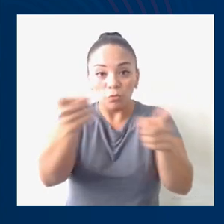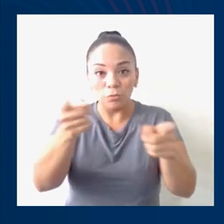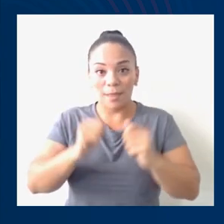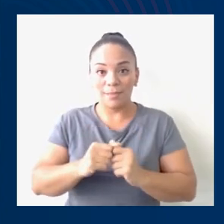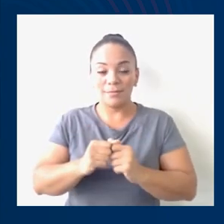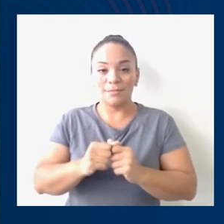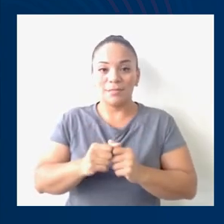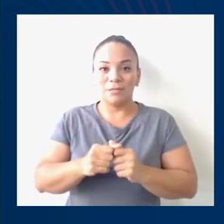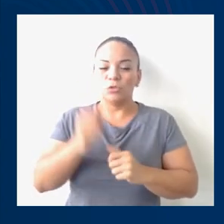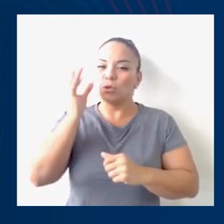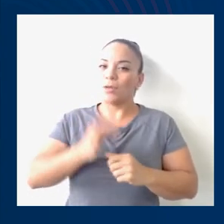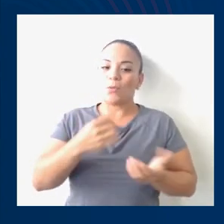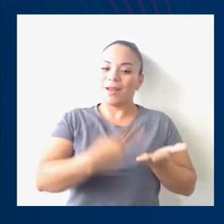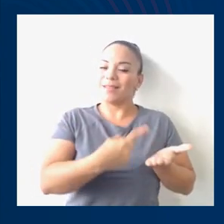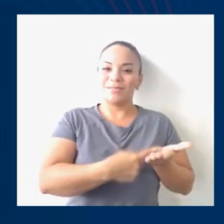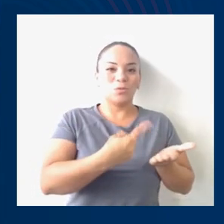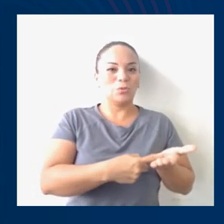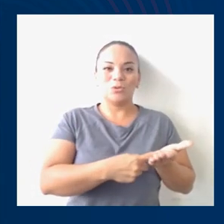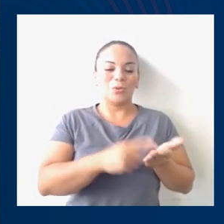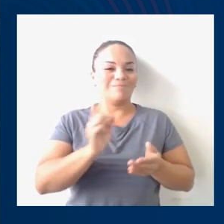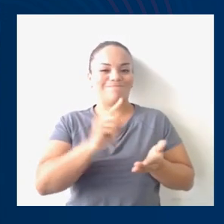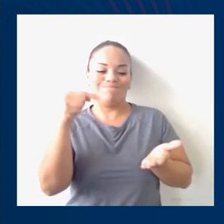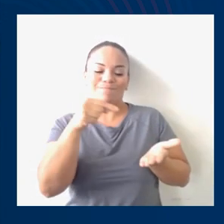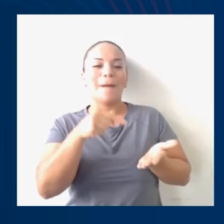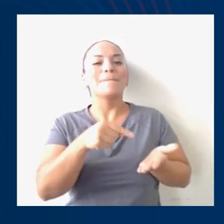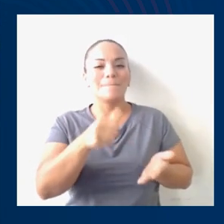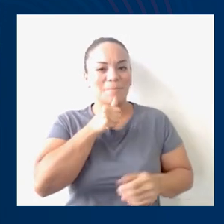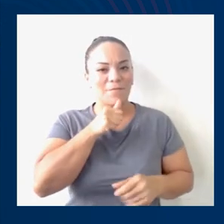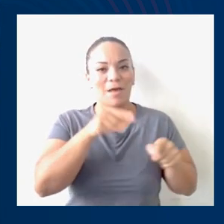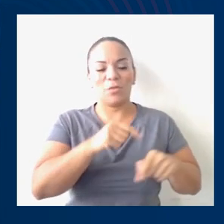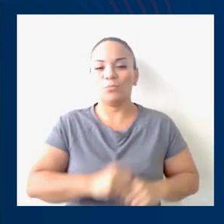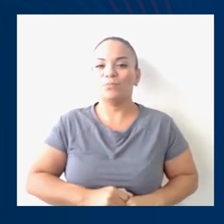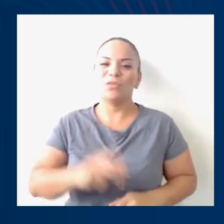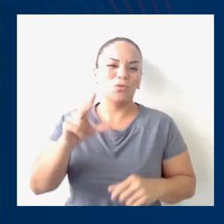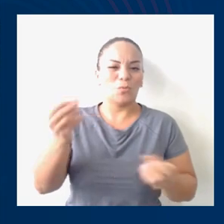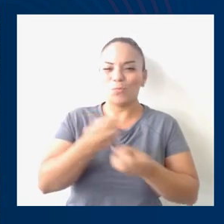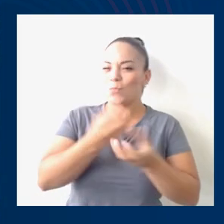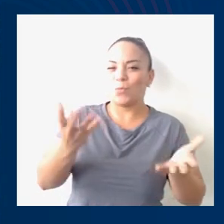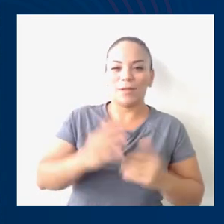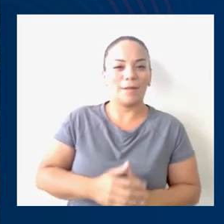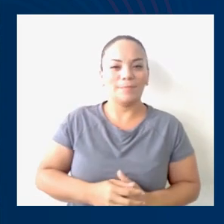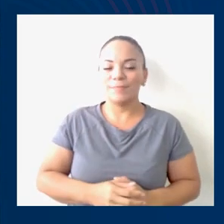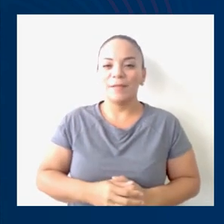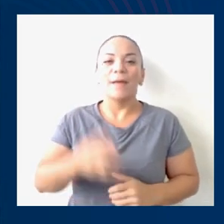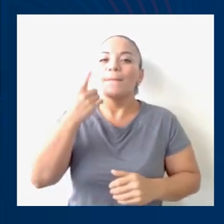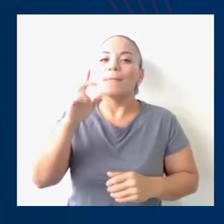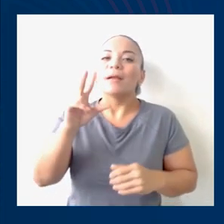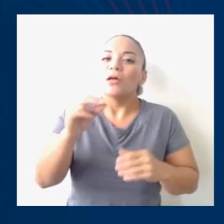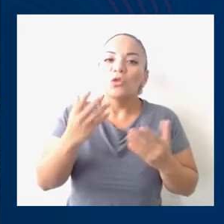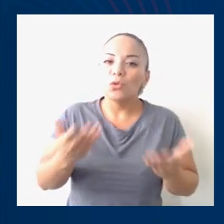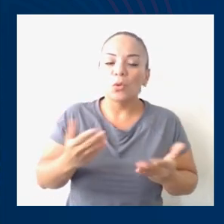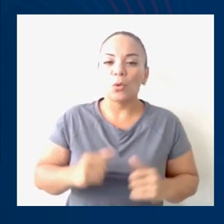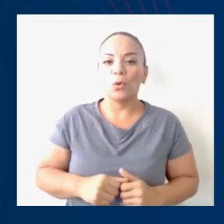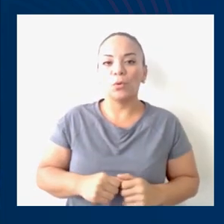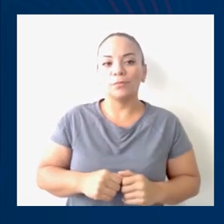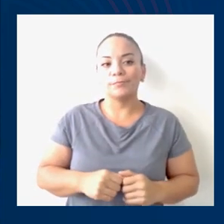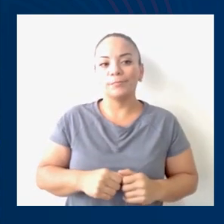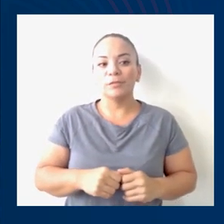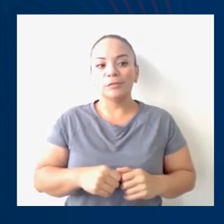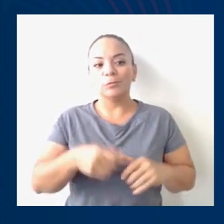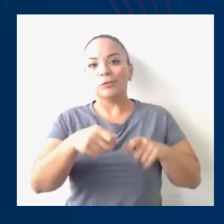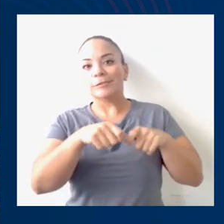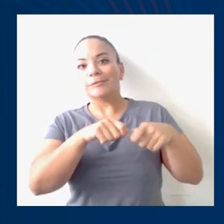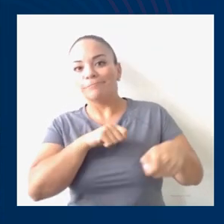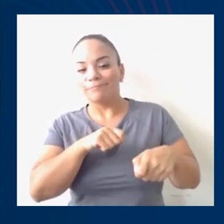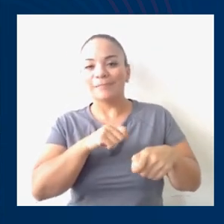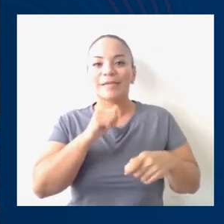debe ser pública, para no limitar la expresión y la